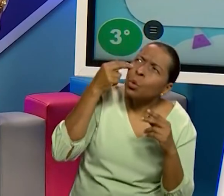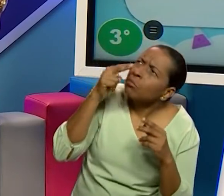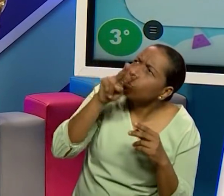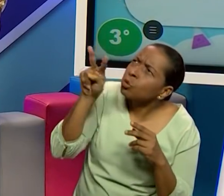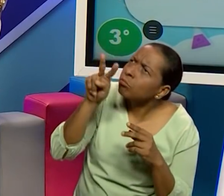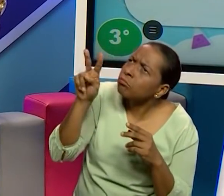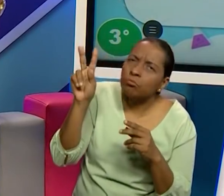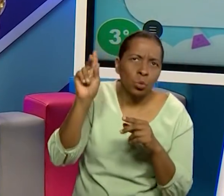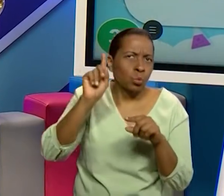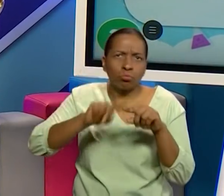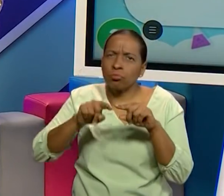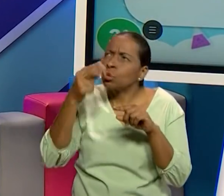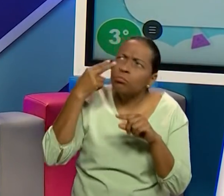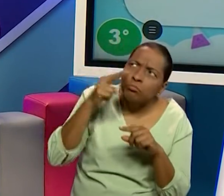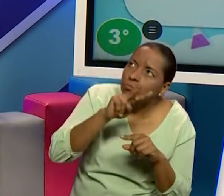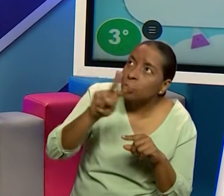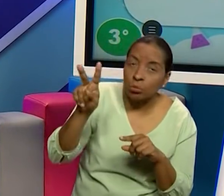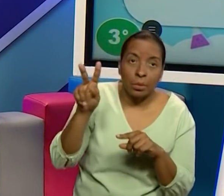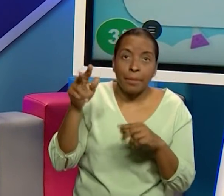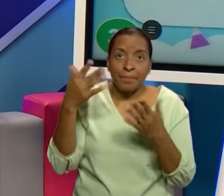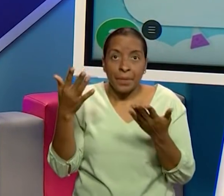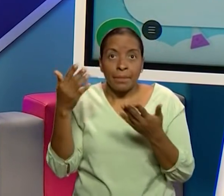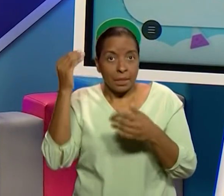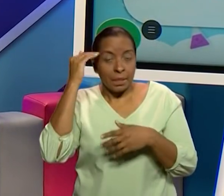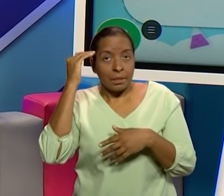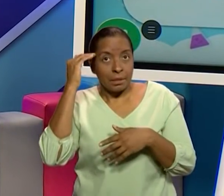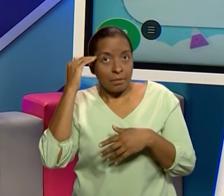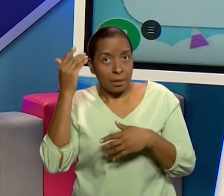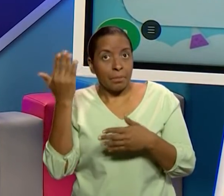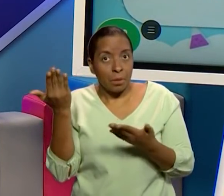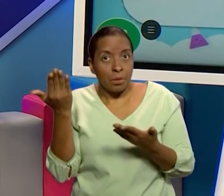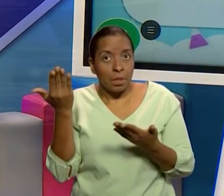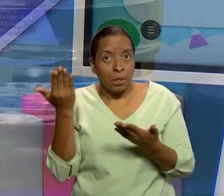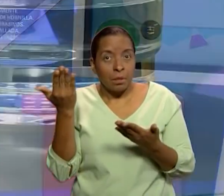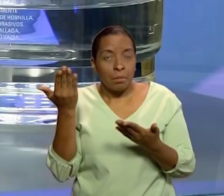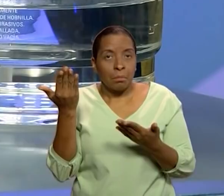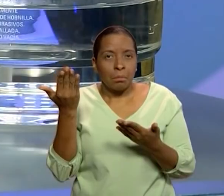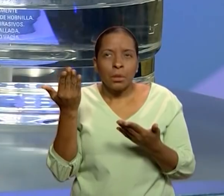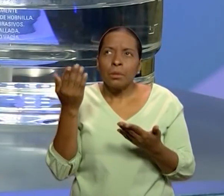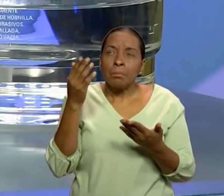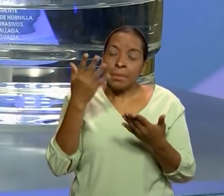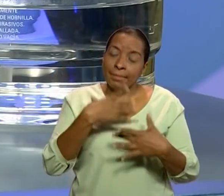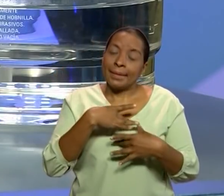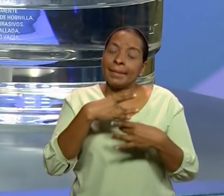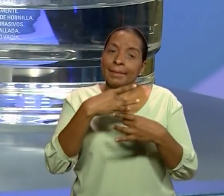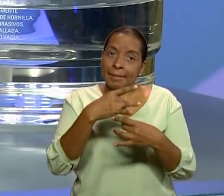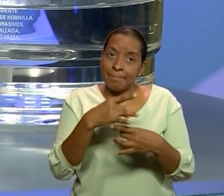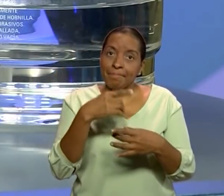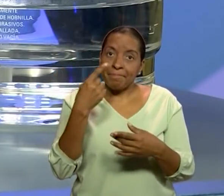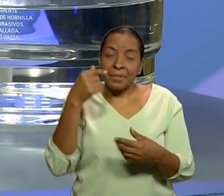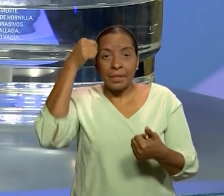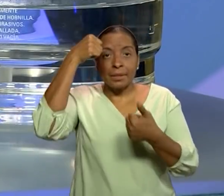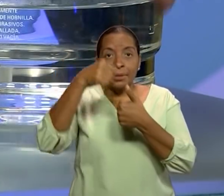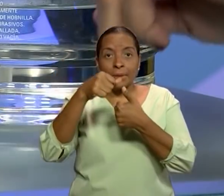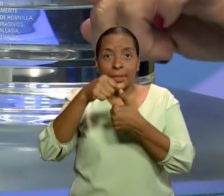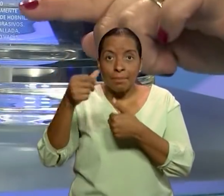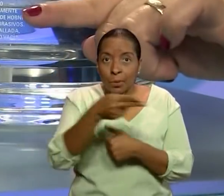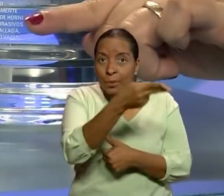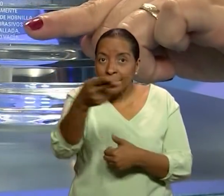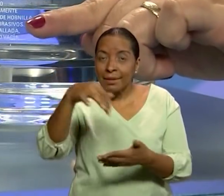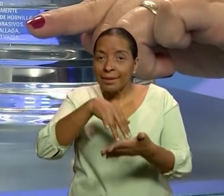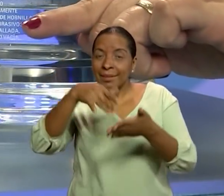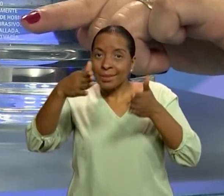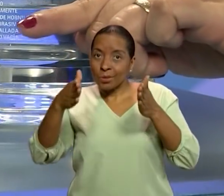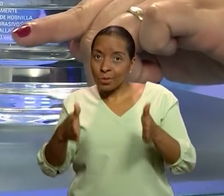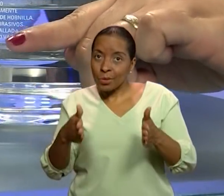No lo podemos ver. Por eso, a pesar de que sabemos que existe, no lo vemos. Qué interesante. Recordemos entonces, mis queridos estudiantes.